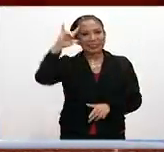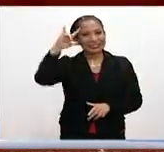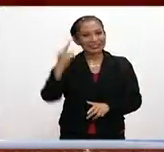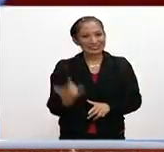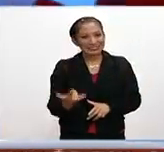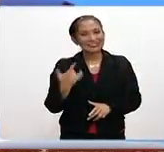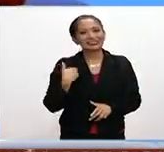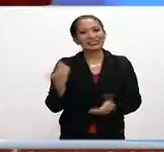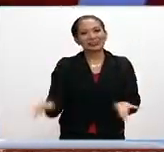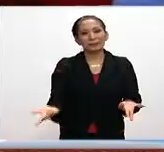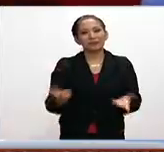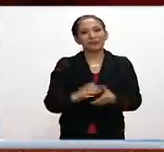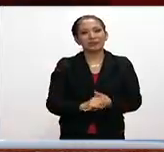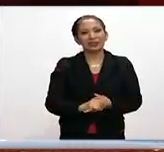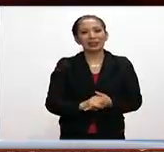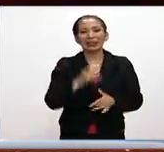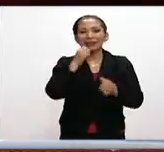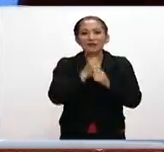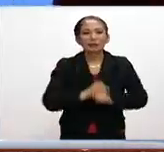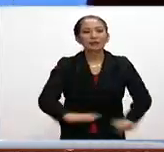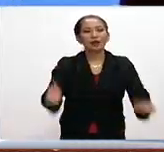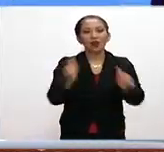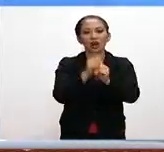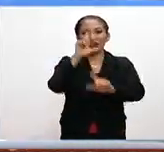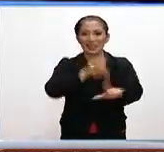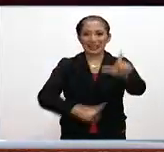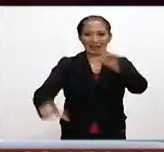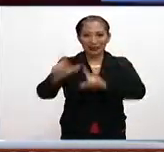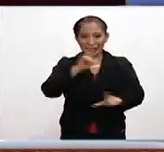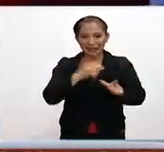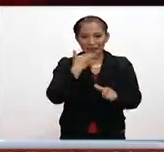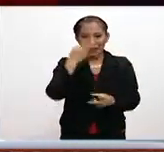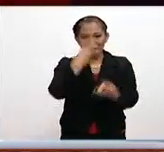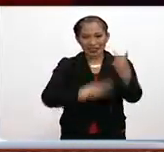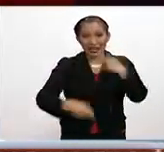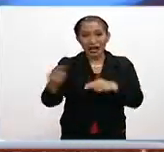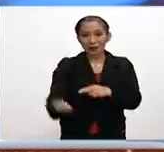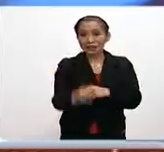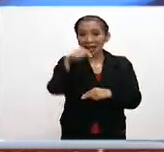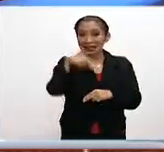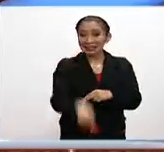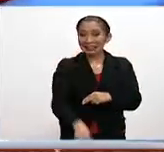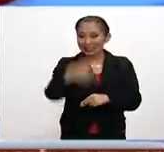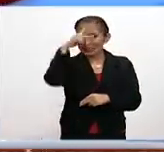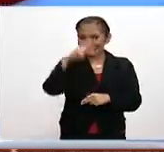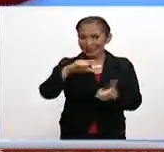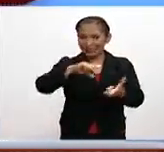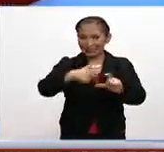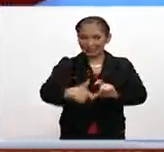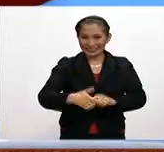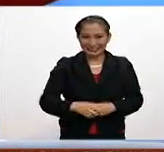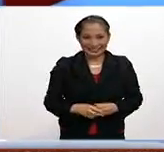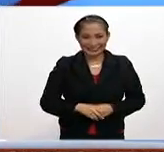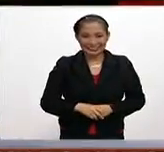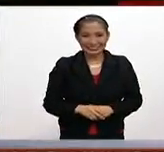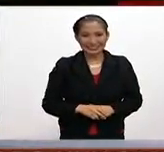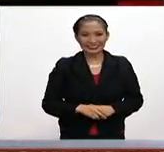Griselda Llebra, que nos tiene la información en la lengua de señas y darle la bienvenida a usted a esto que es México al Día.